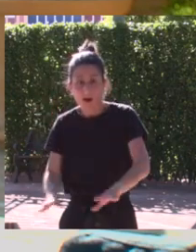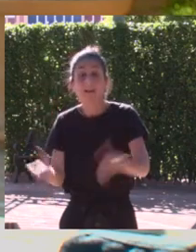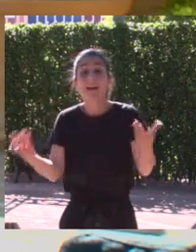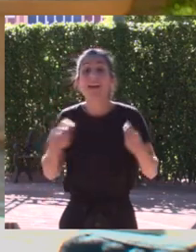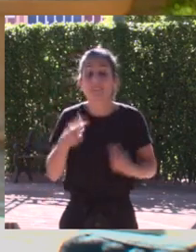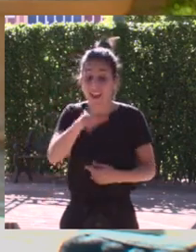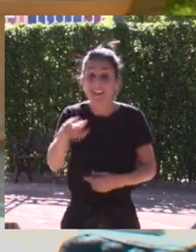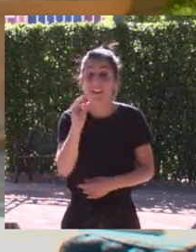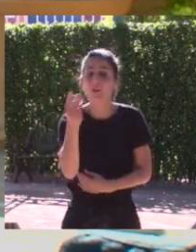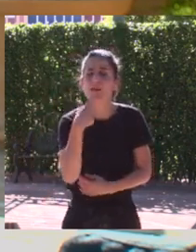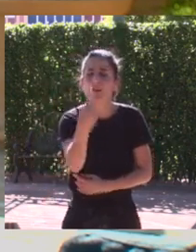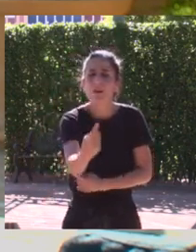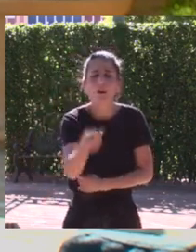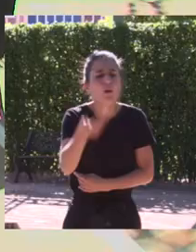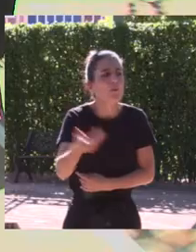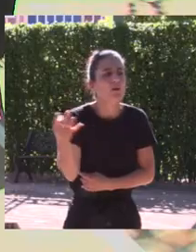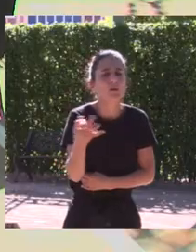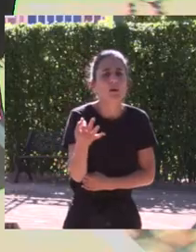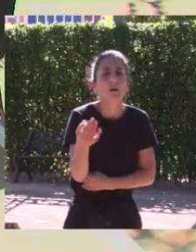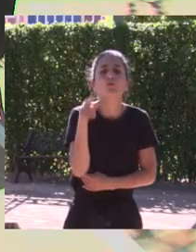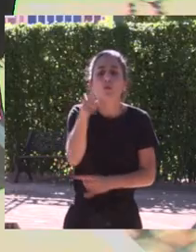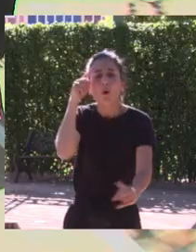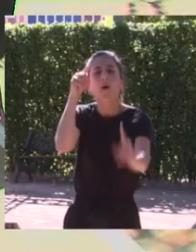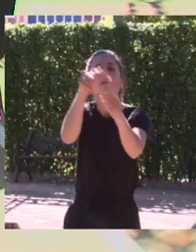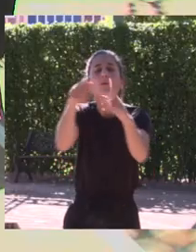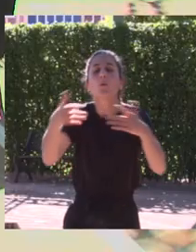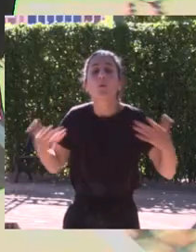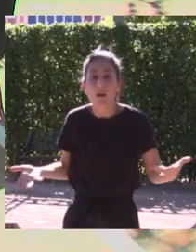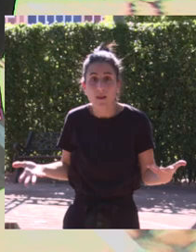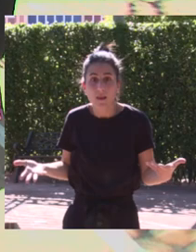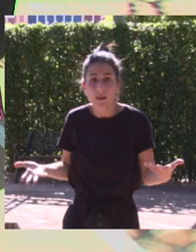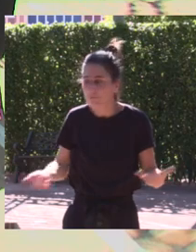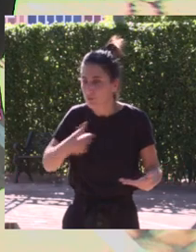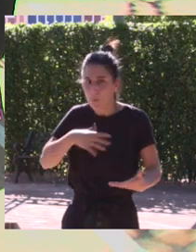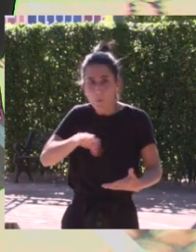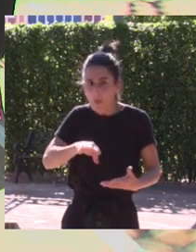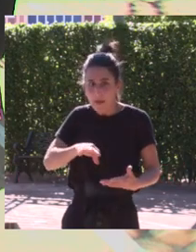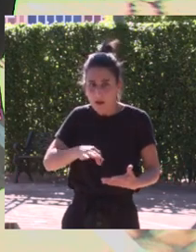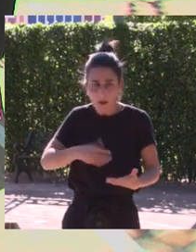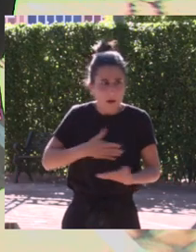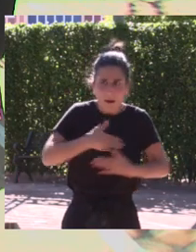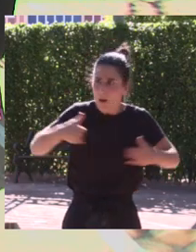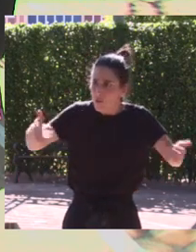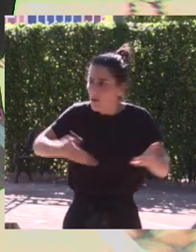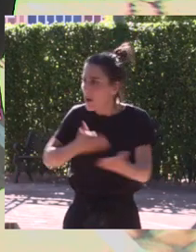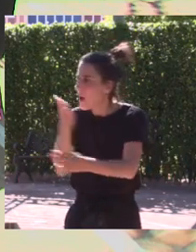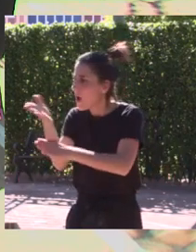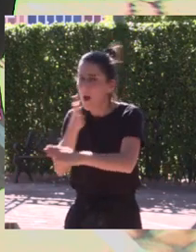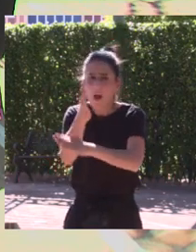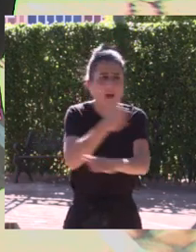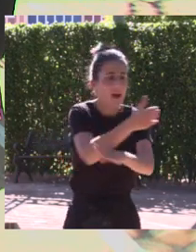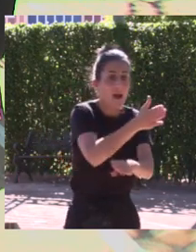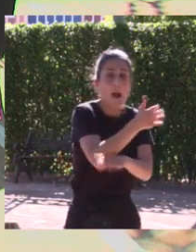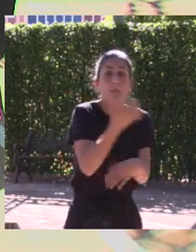yo siempre le digo a la gente joven lo importante es que sepas a dónde quieres llegar podemos navegar hacia todos lados que